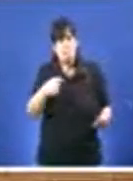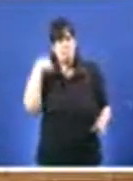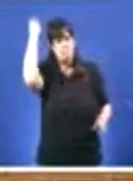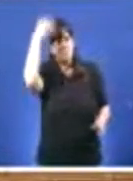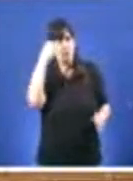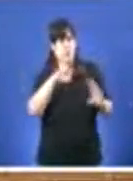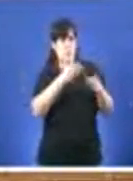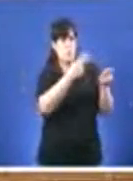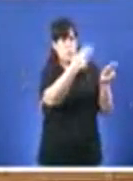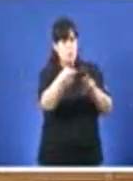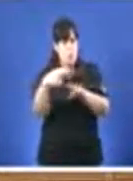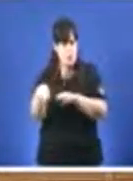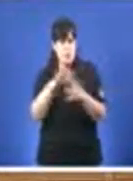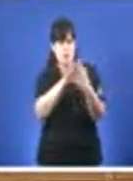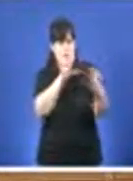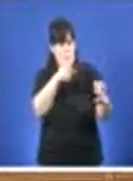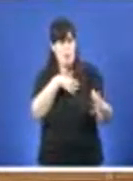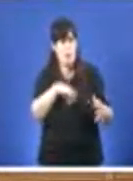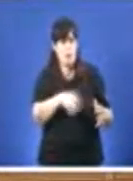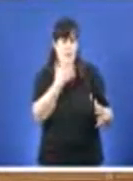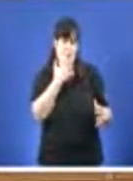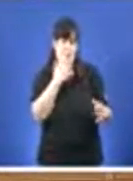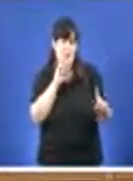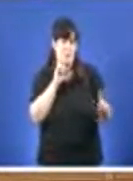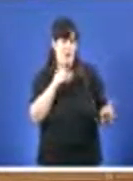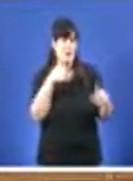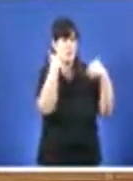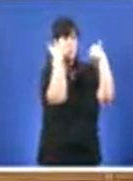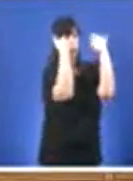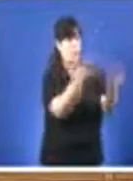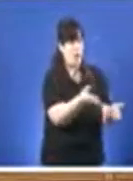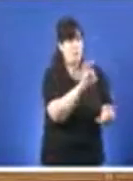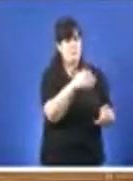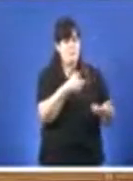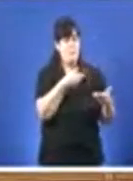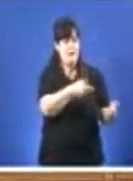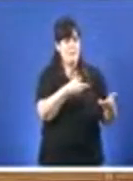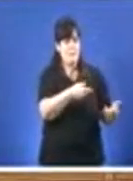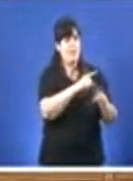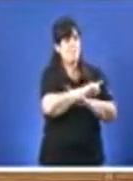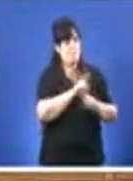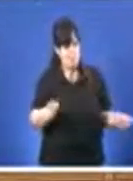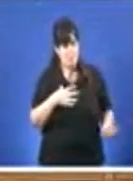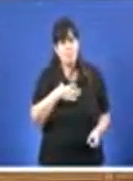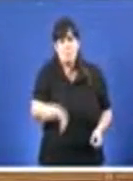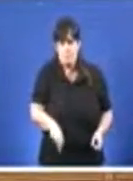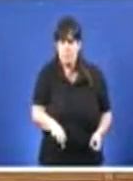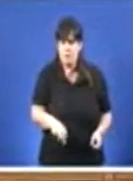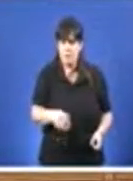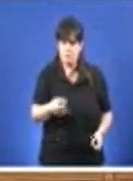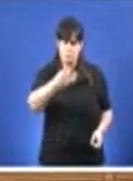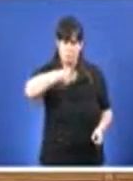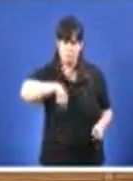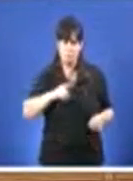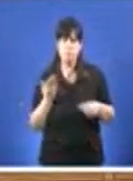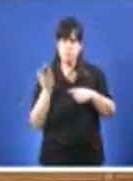políticos, proibindo recibir calquer tipo de donación ou axuda de calquera empresa. Isto sigue en pé, señoría, e por iso